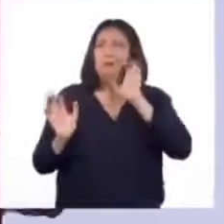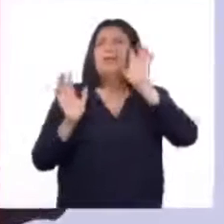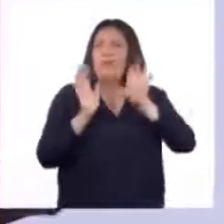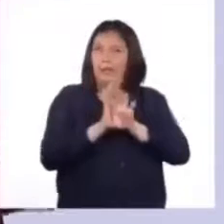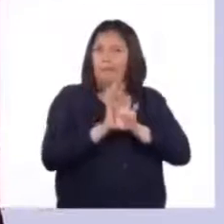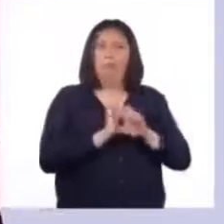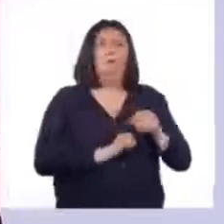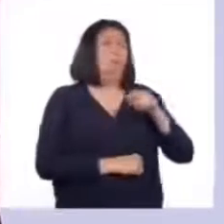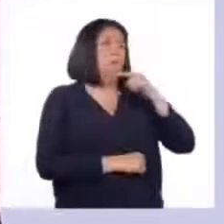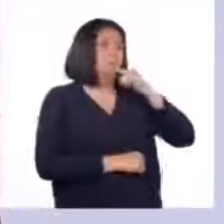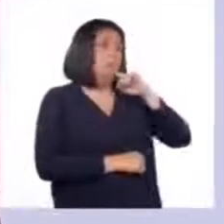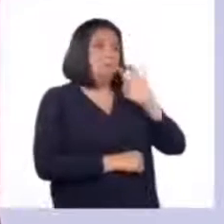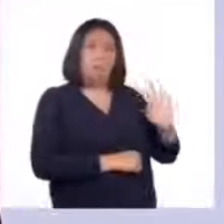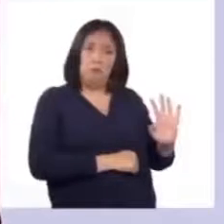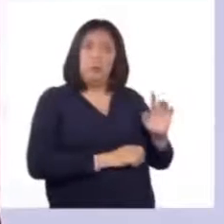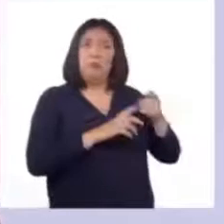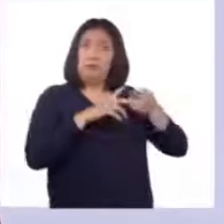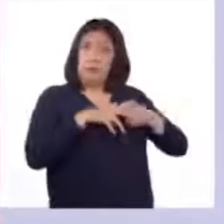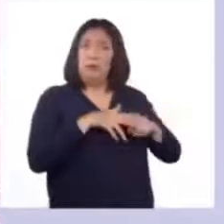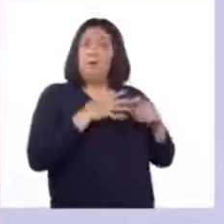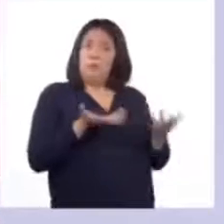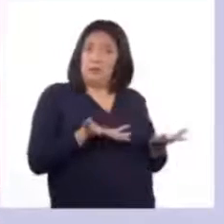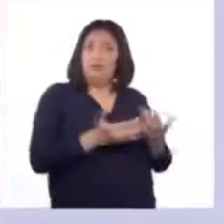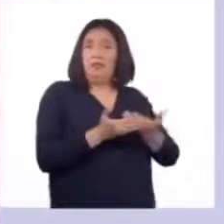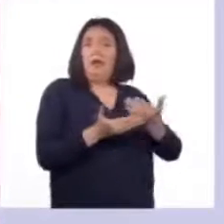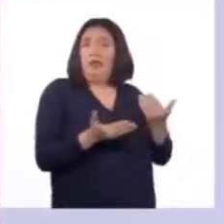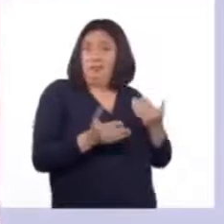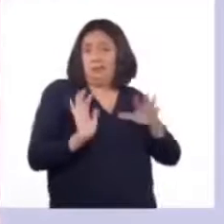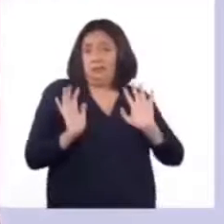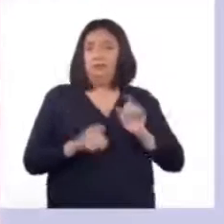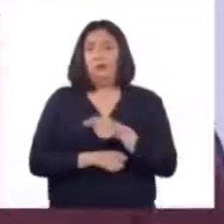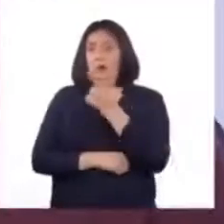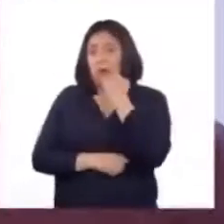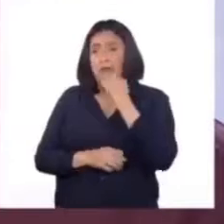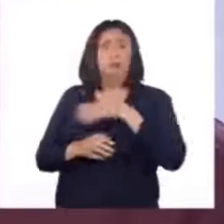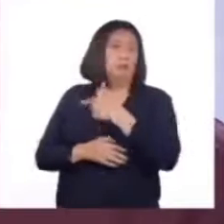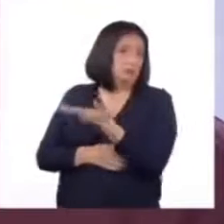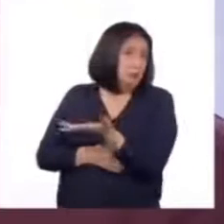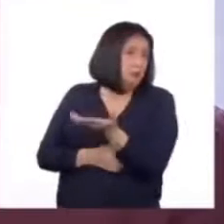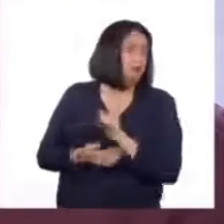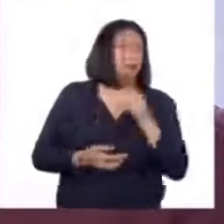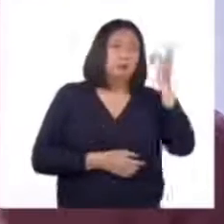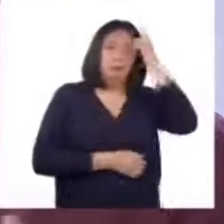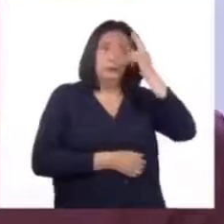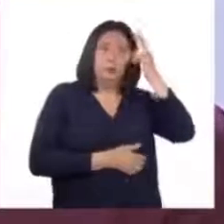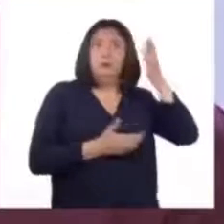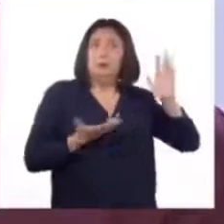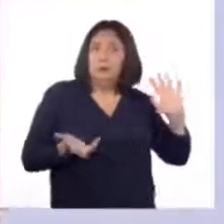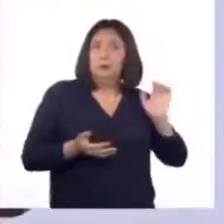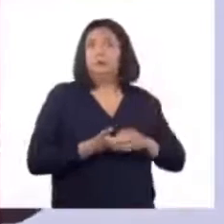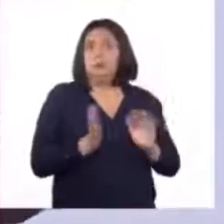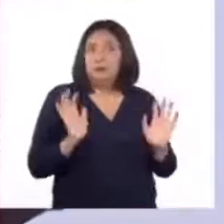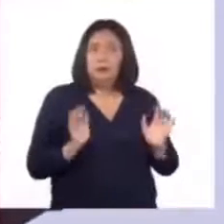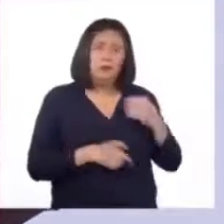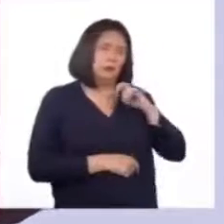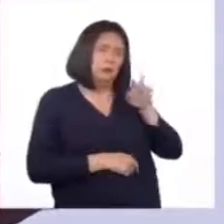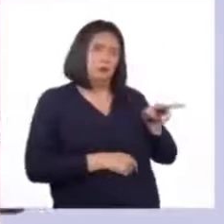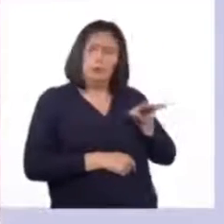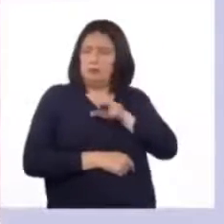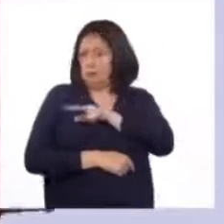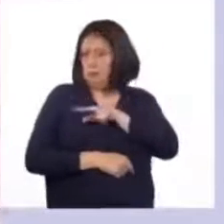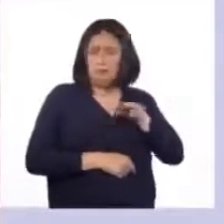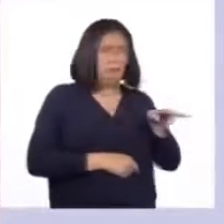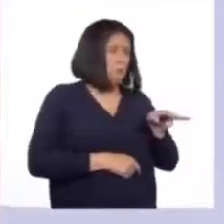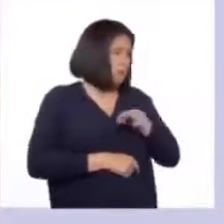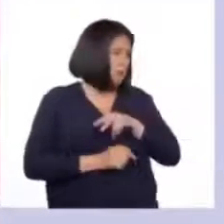las mujeres suelen iniciar la pubertad antes que los hombres. Por eso es que es muy común ver a un chico y